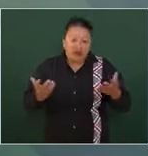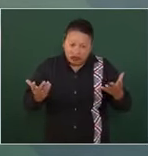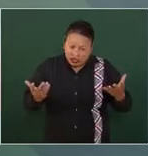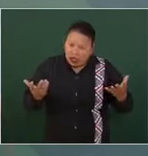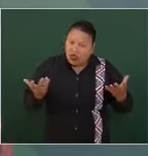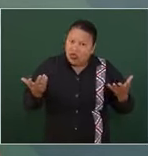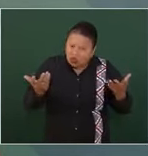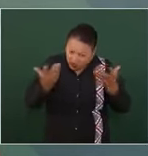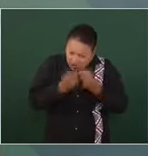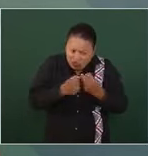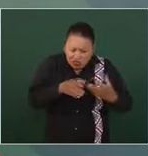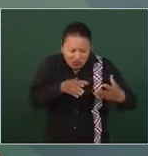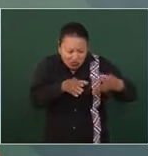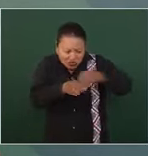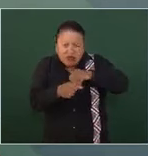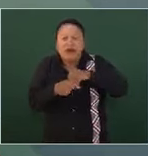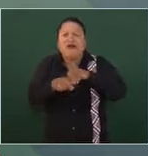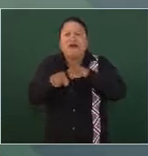en forma